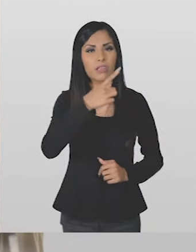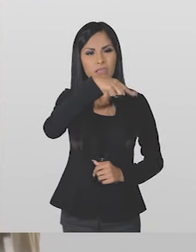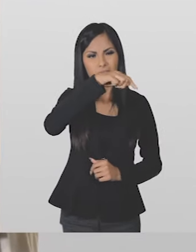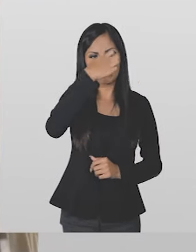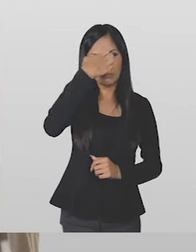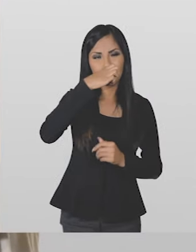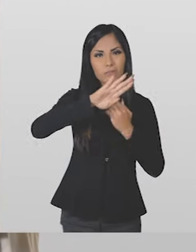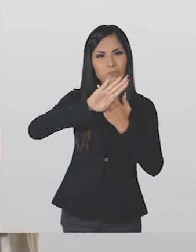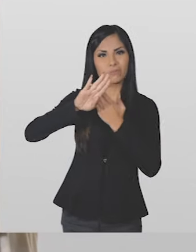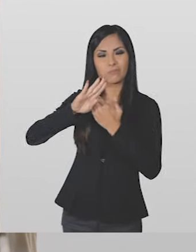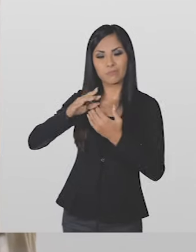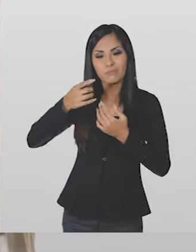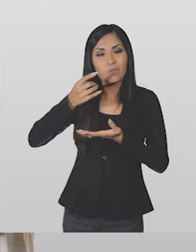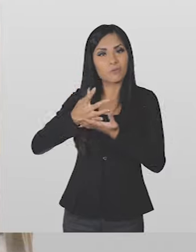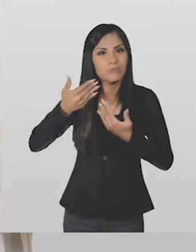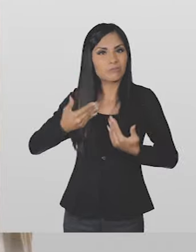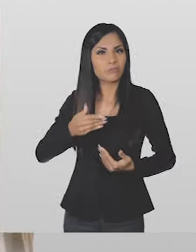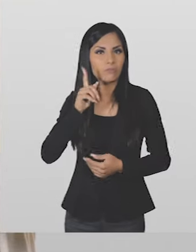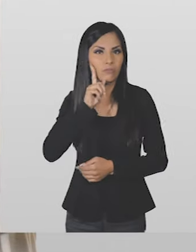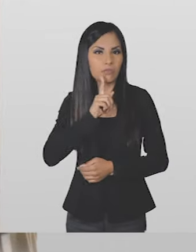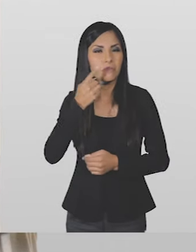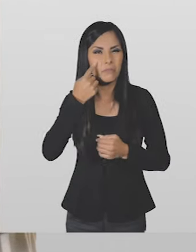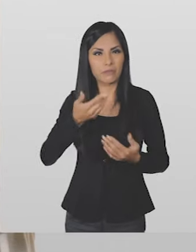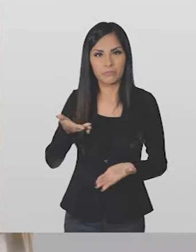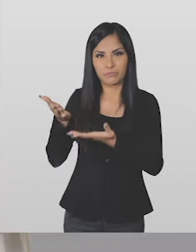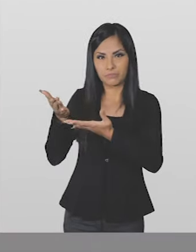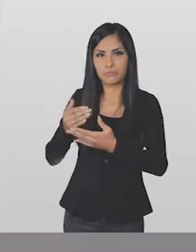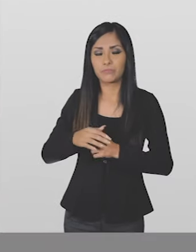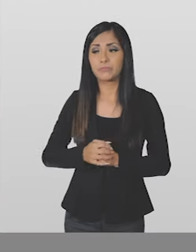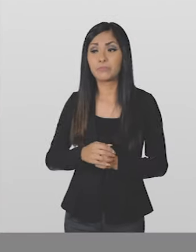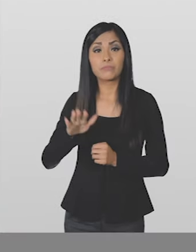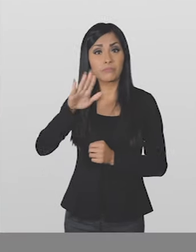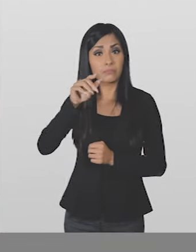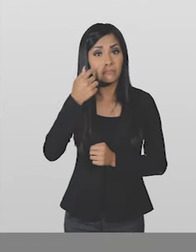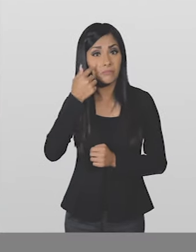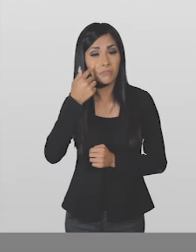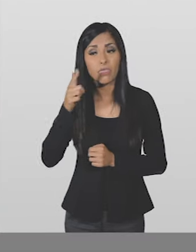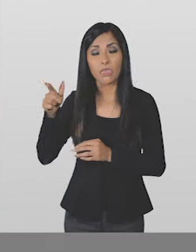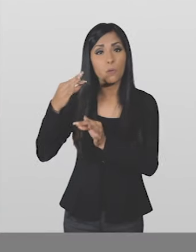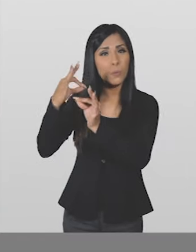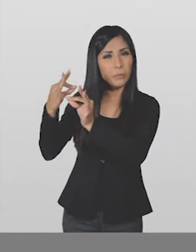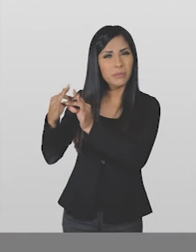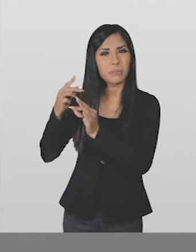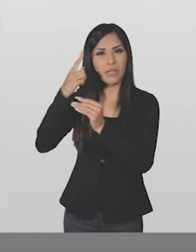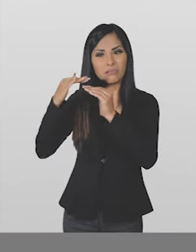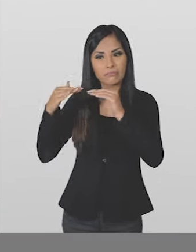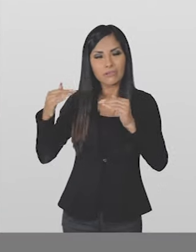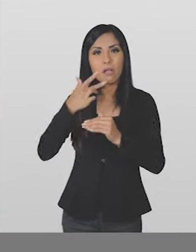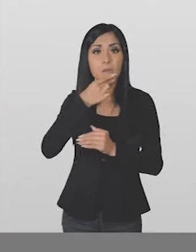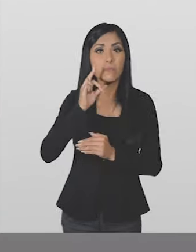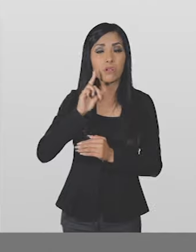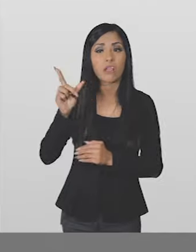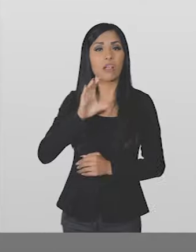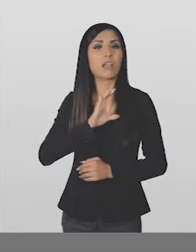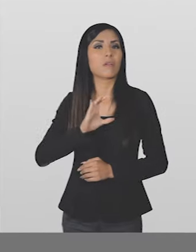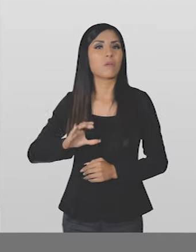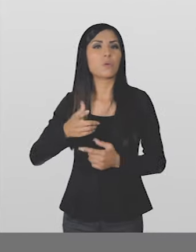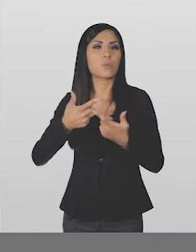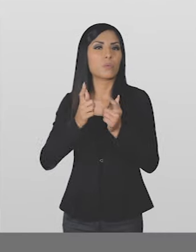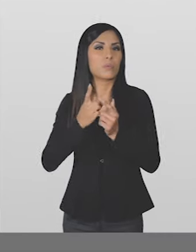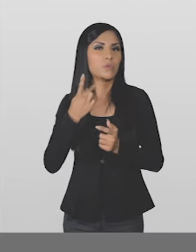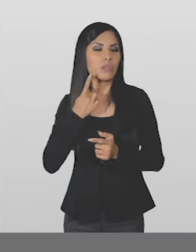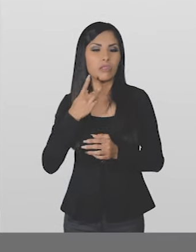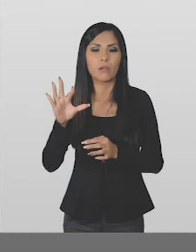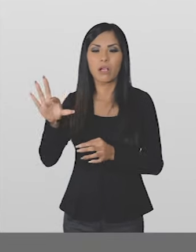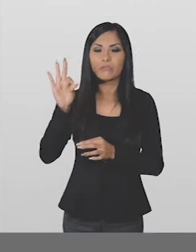la experimentan solo por ser mujeres. Checa esto. Como ven, para cumplir con la párida, al partido se le ocurrió enviarla